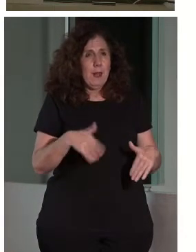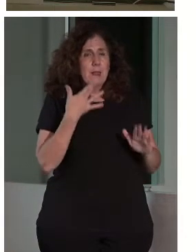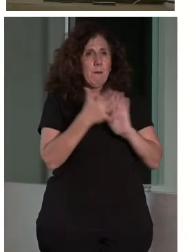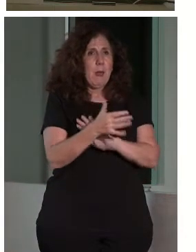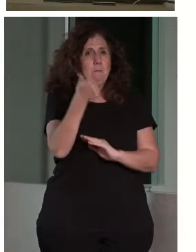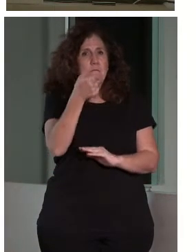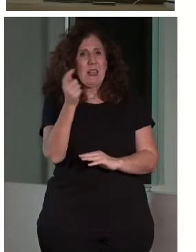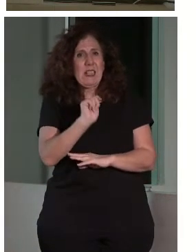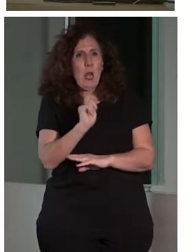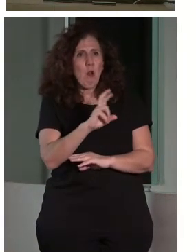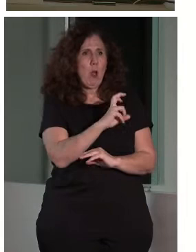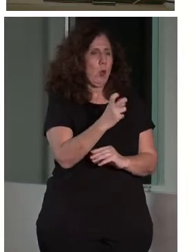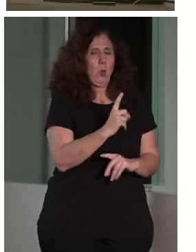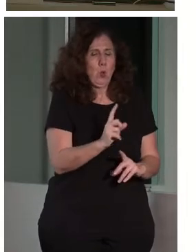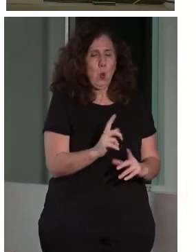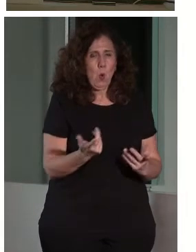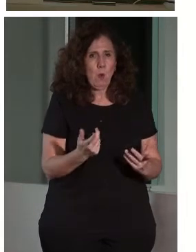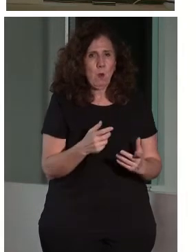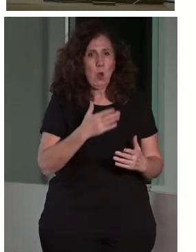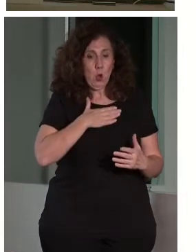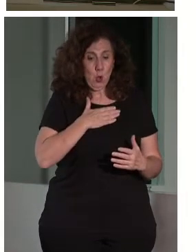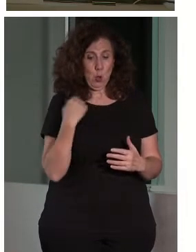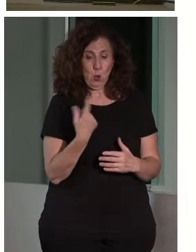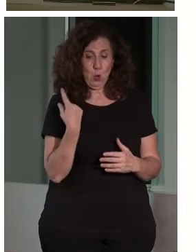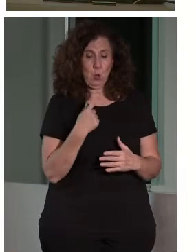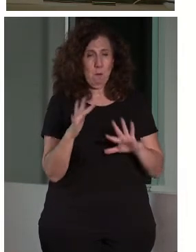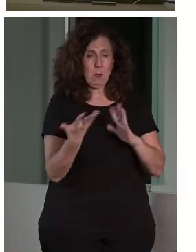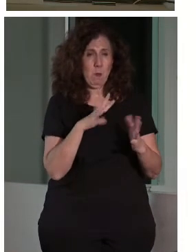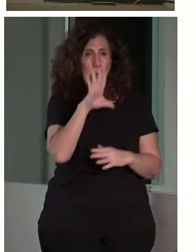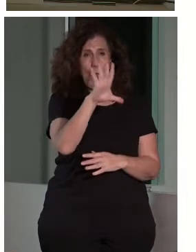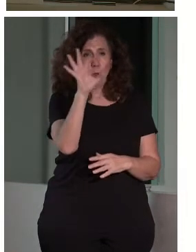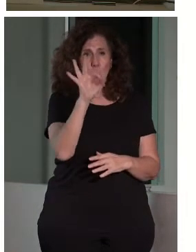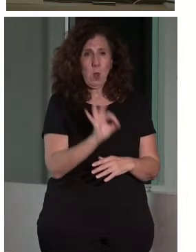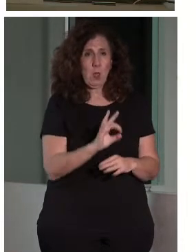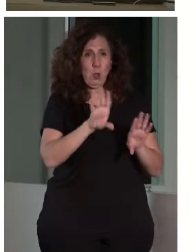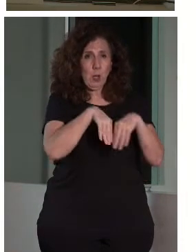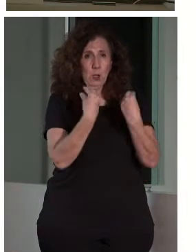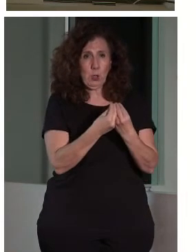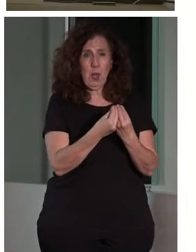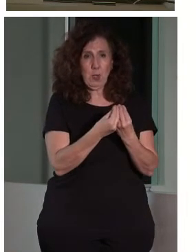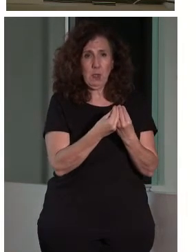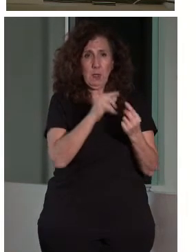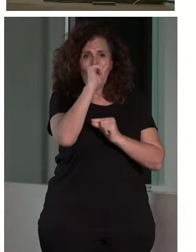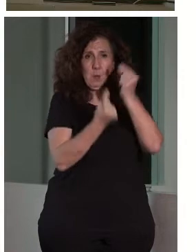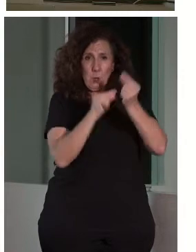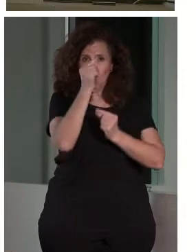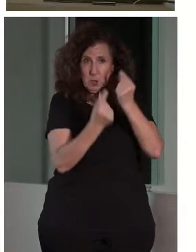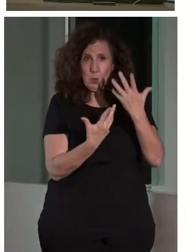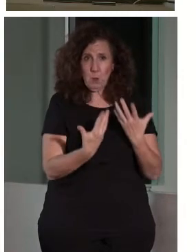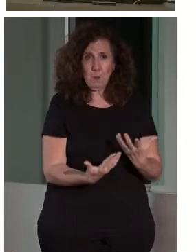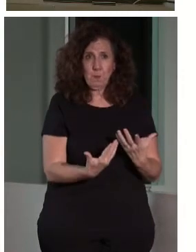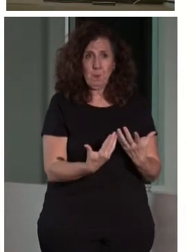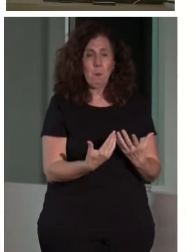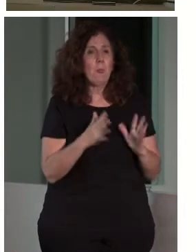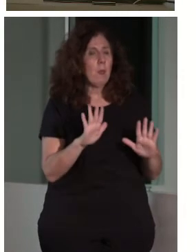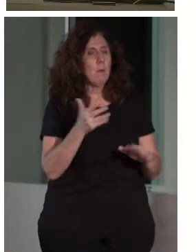realmente. En nuestro caso, Vilamuseu, calculamos que es alrededor de un 5% del total por calcular algo, porque nos da igual. Pero sí que